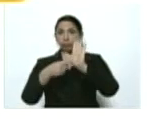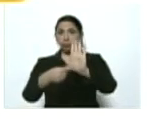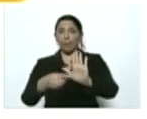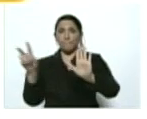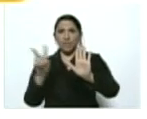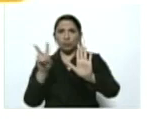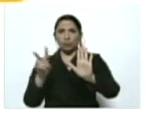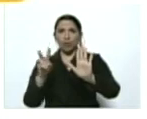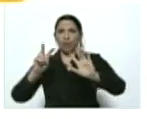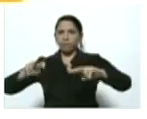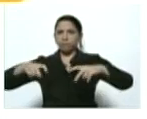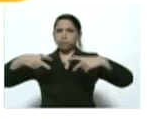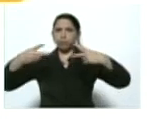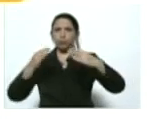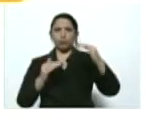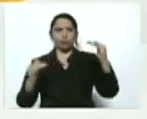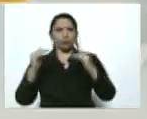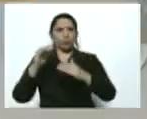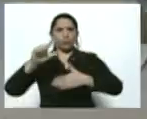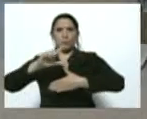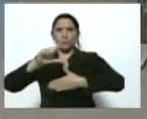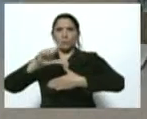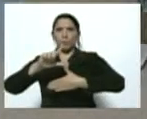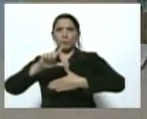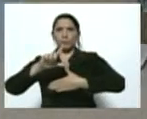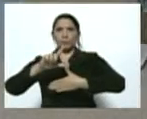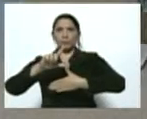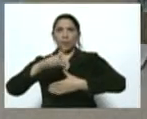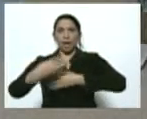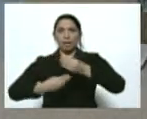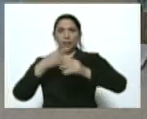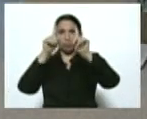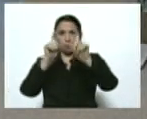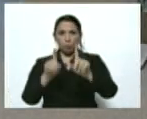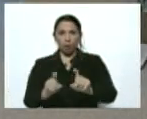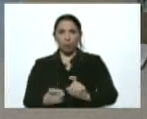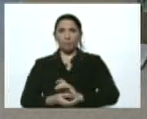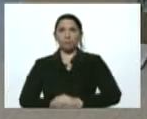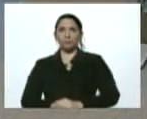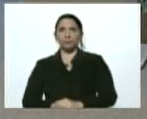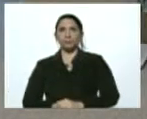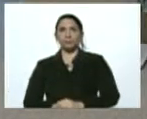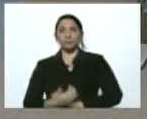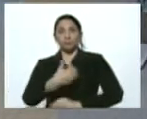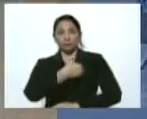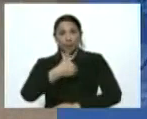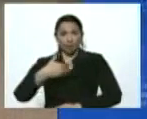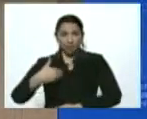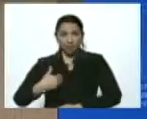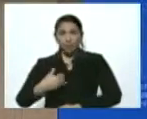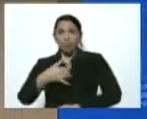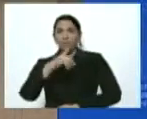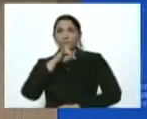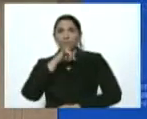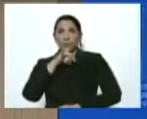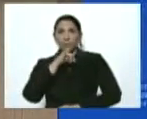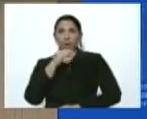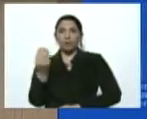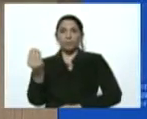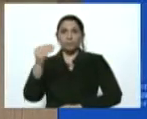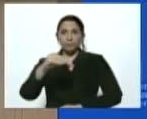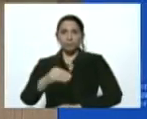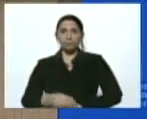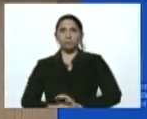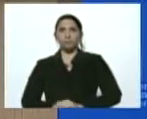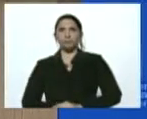a la vanguardia en América Latina y el Caribe. Queremos informar de igual manera